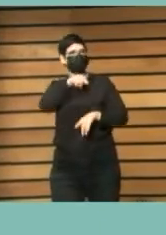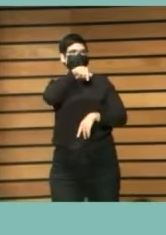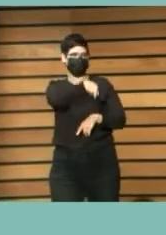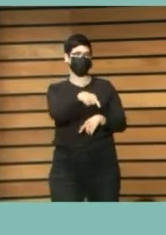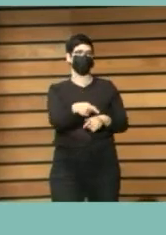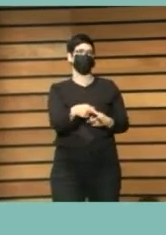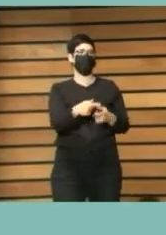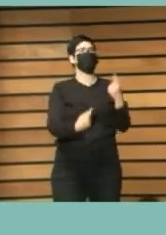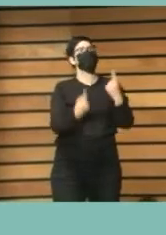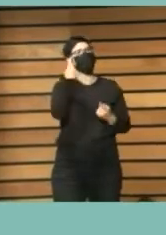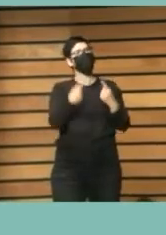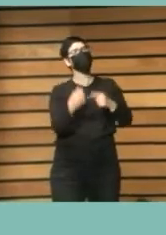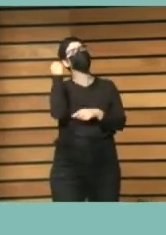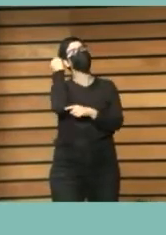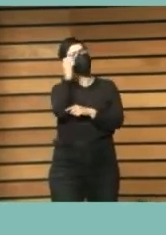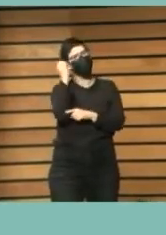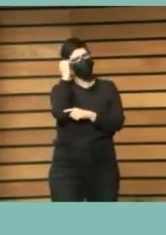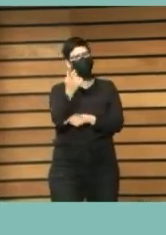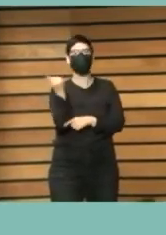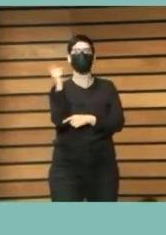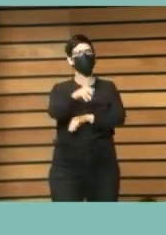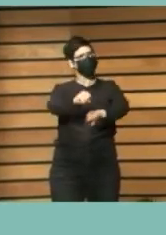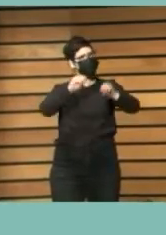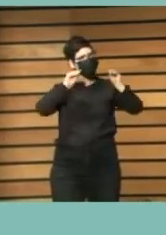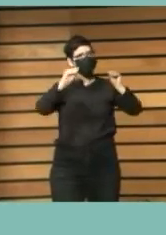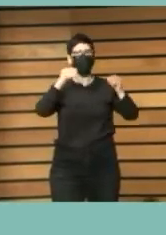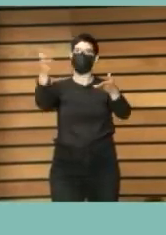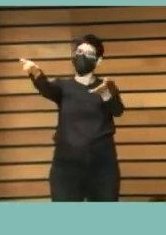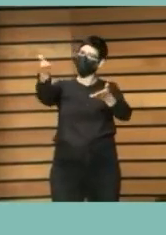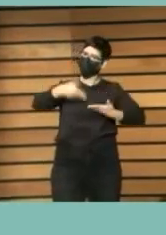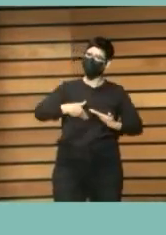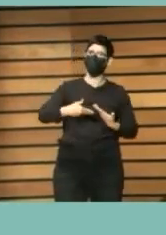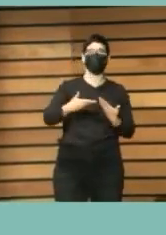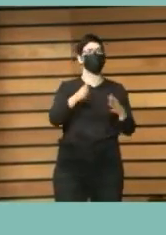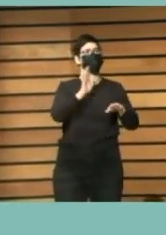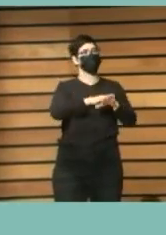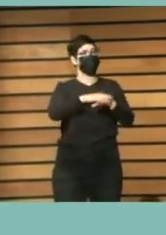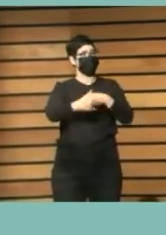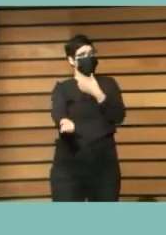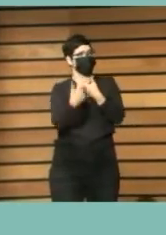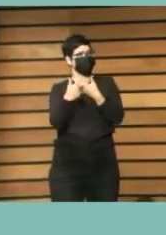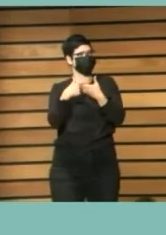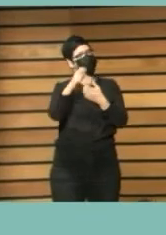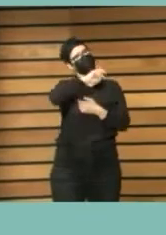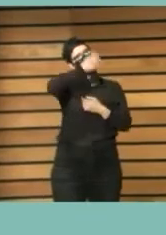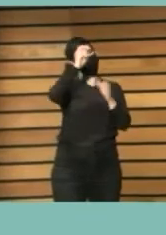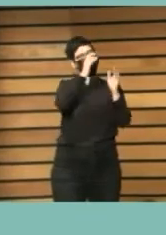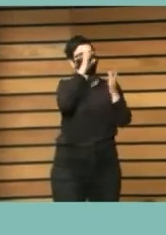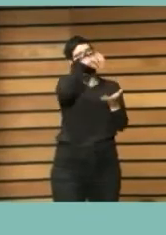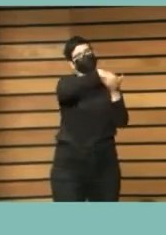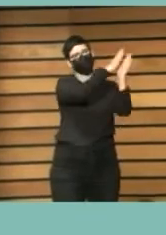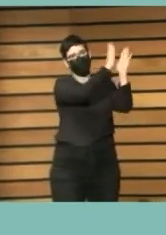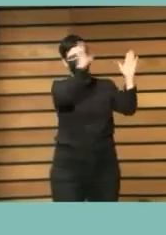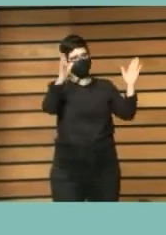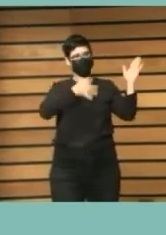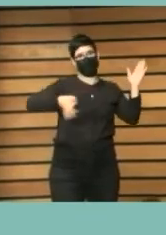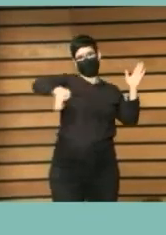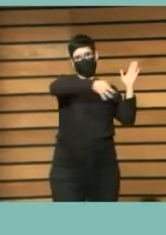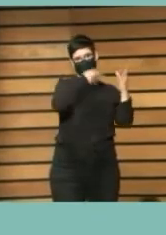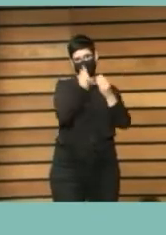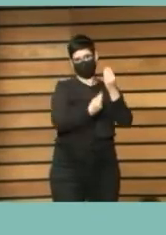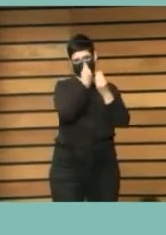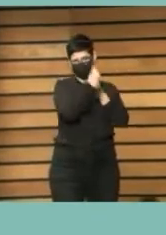de formación a la que hemos invitado a participar al resto de bibliotecas de la isla y después en cuanto a acciones